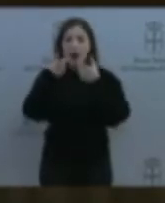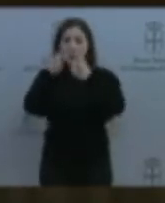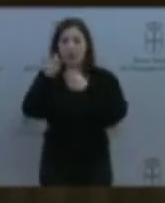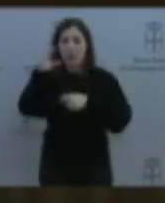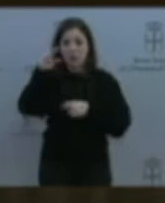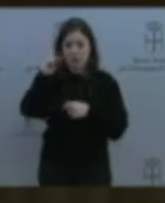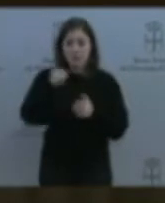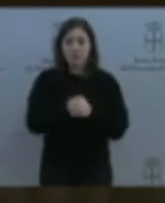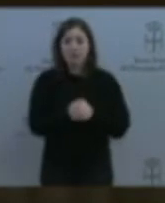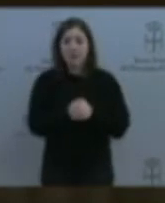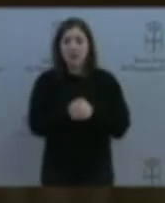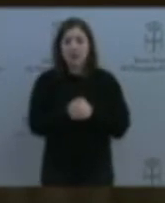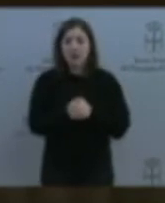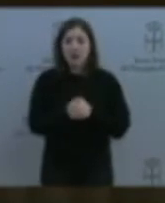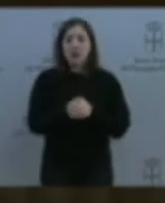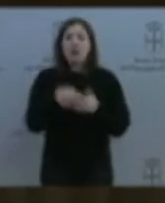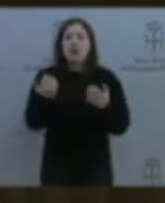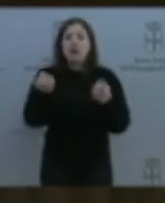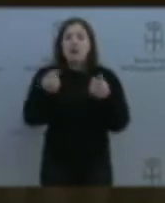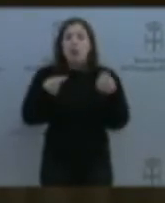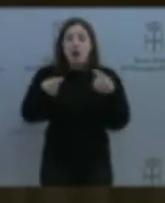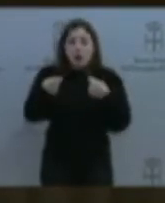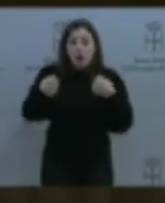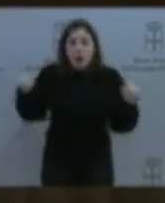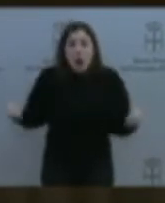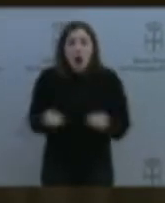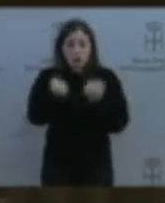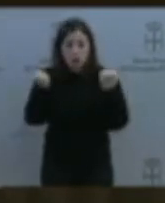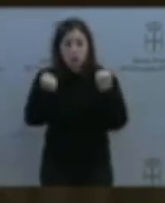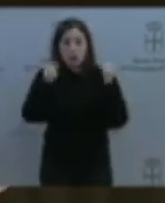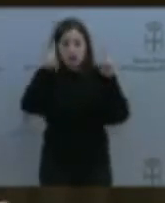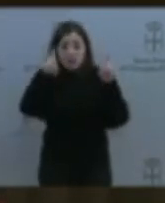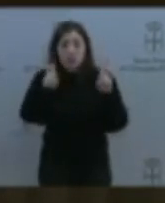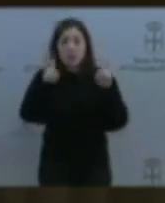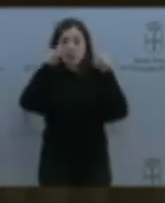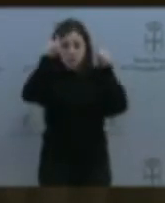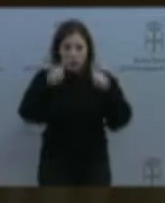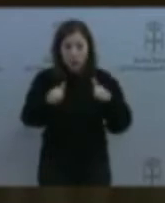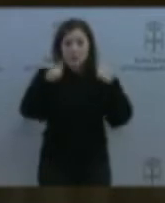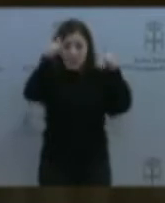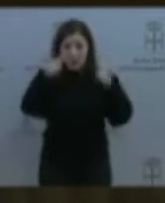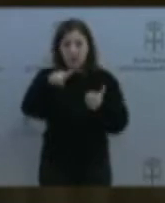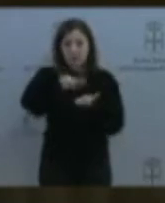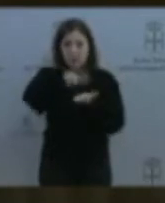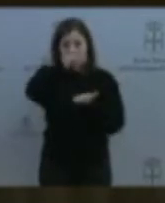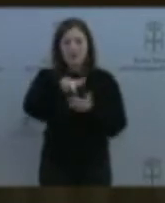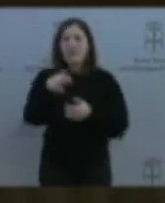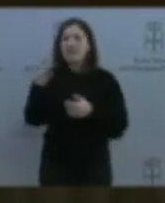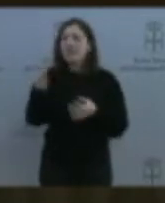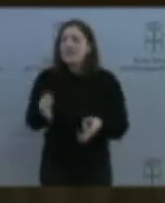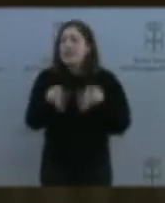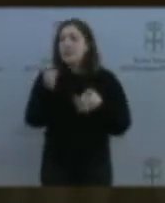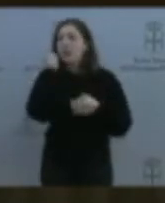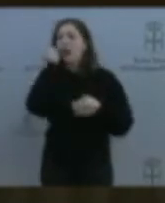de coordinación de actuaciones en materia de titulaciones y certificaciones, siempre que se detecta o se recibe información desde algún